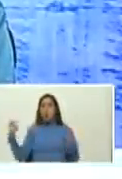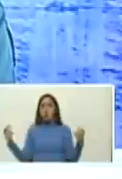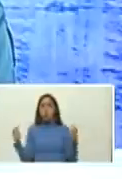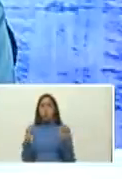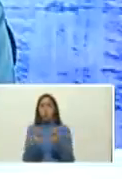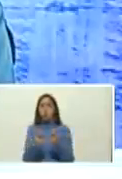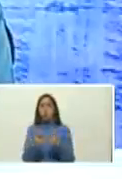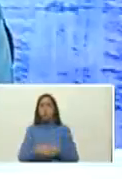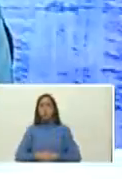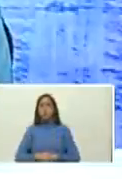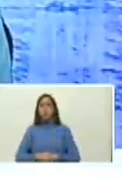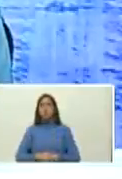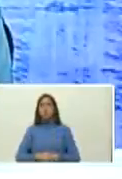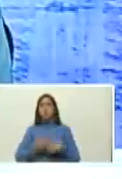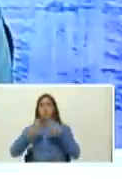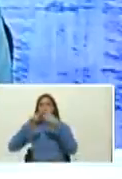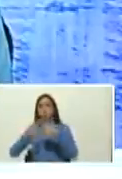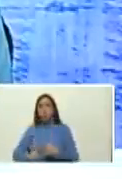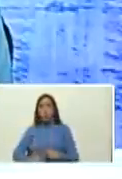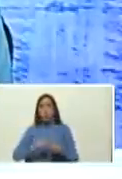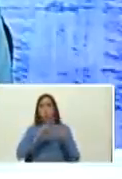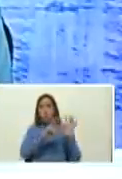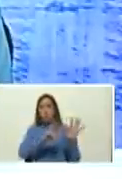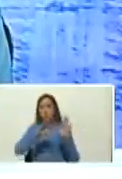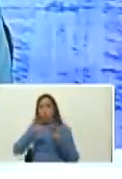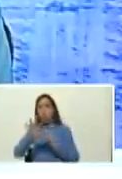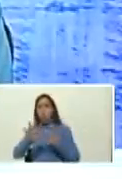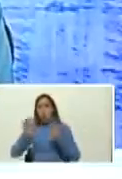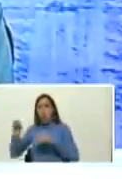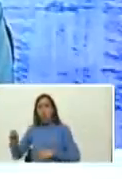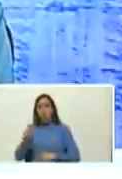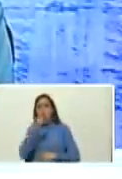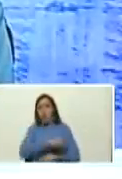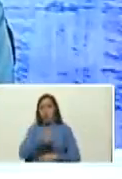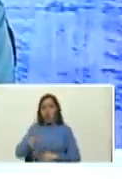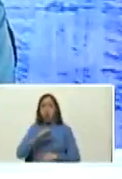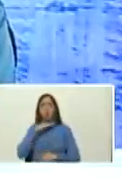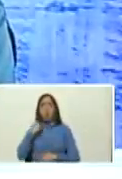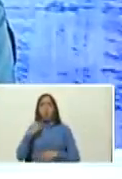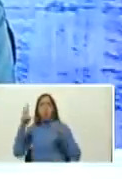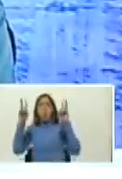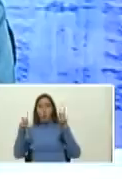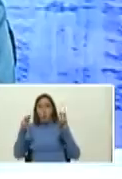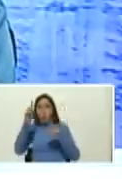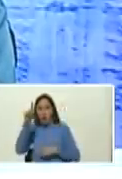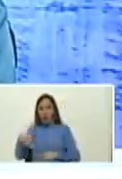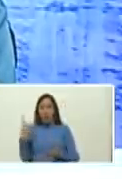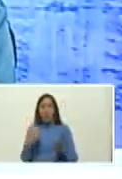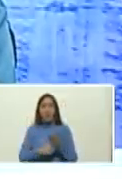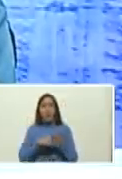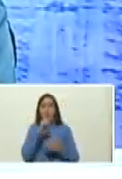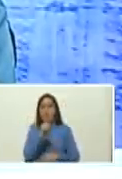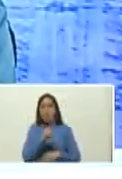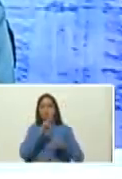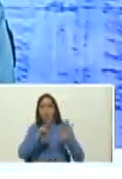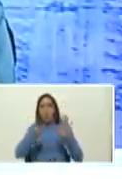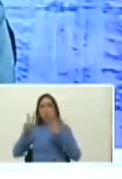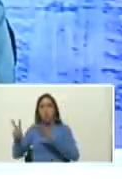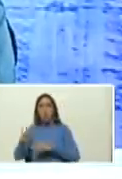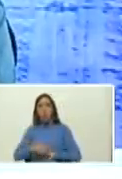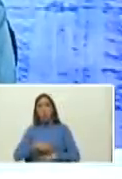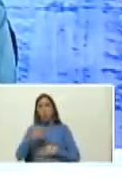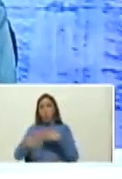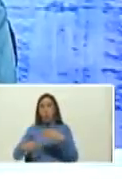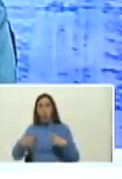con un promedio de 890 casos nuevos y 1.162 recuperados por